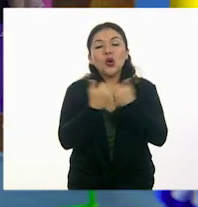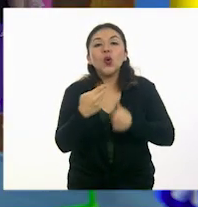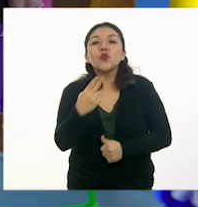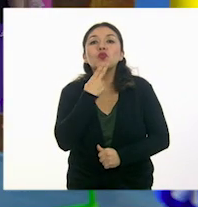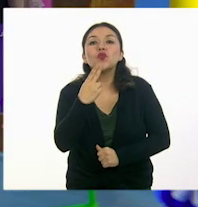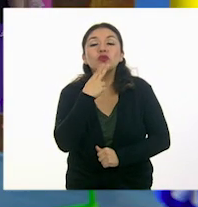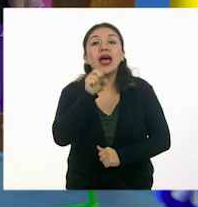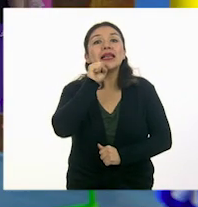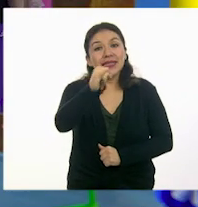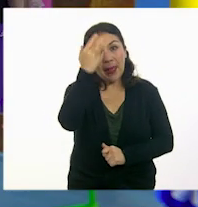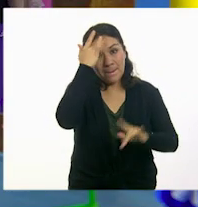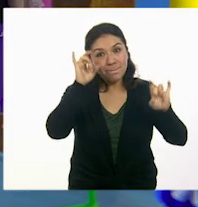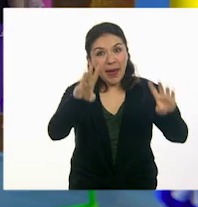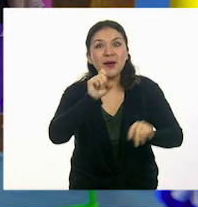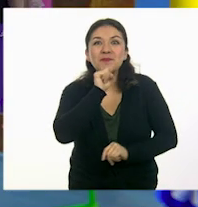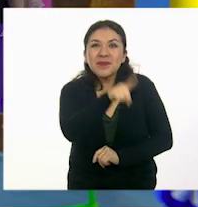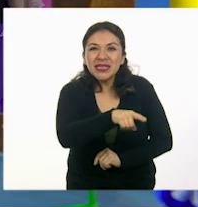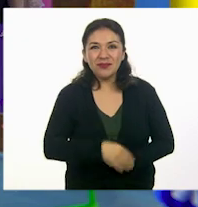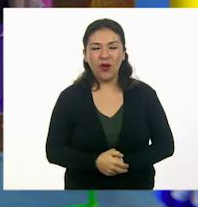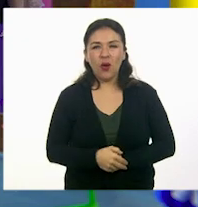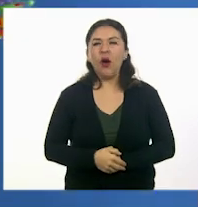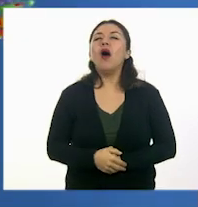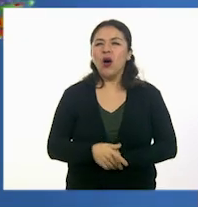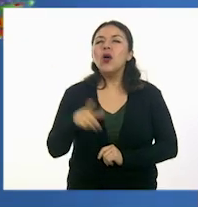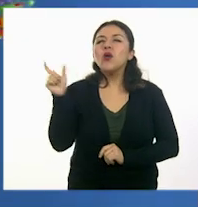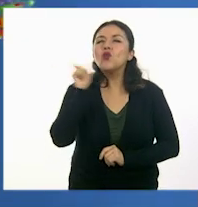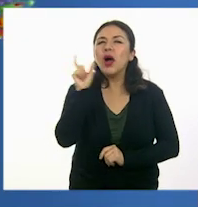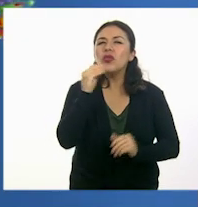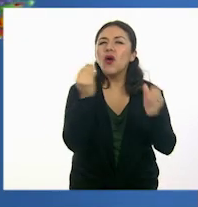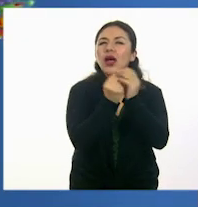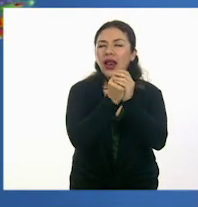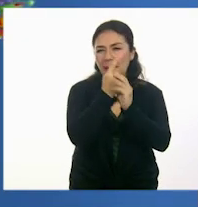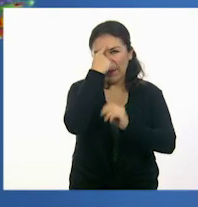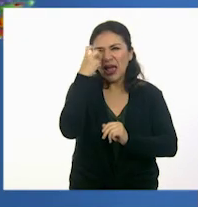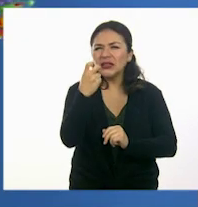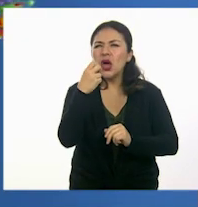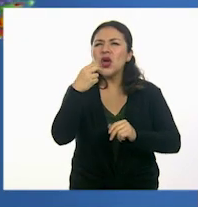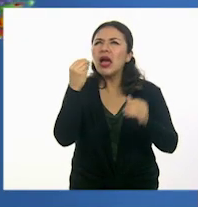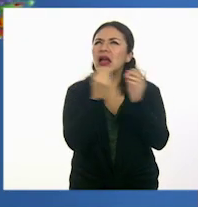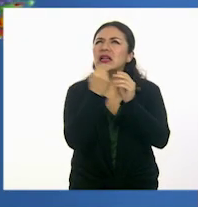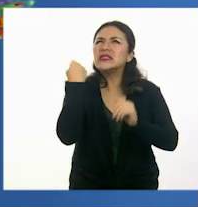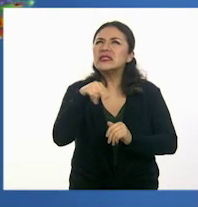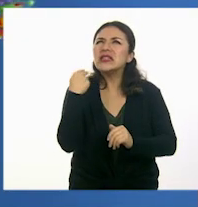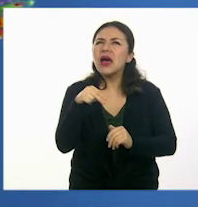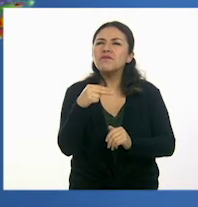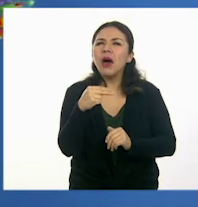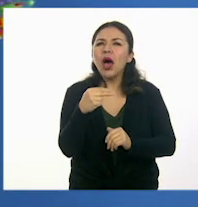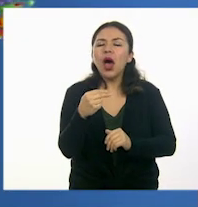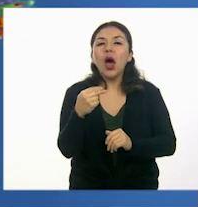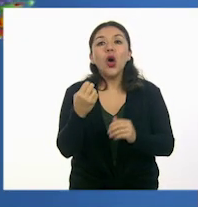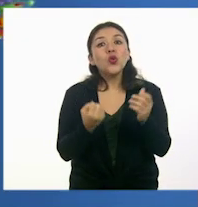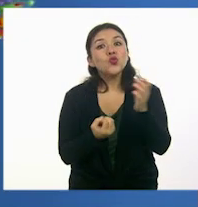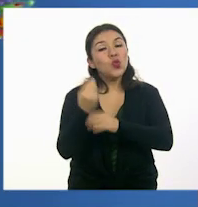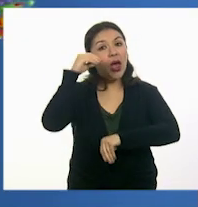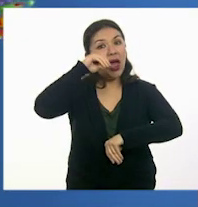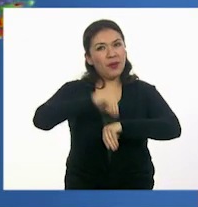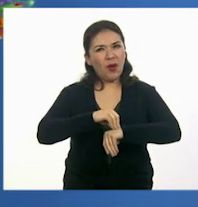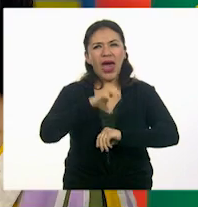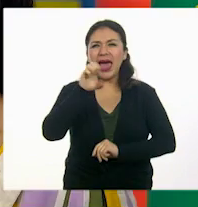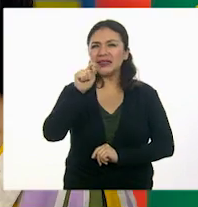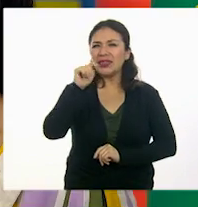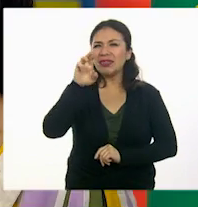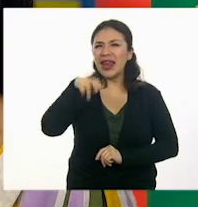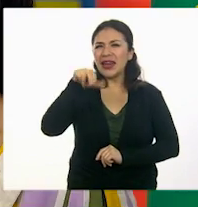el sí mágico. Cuando realizamos las clases de la sesión titulada Estrenando, Ando, por ejemplo.